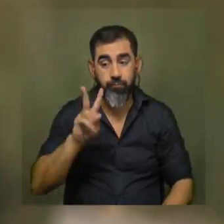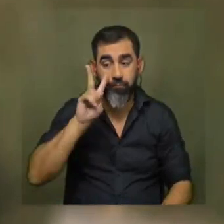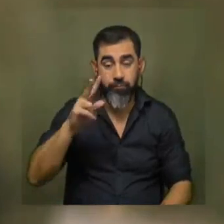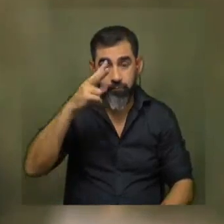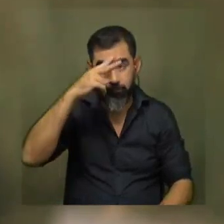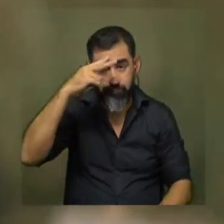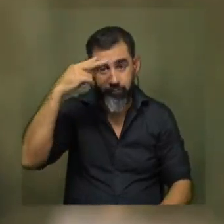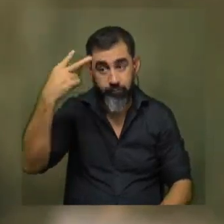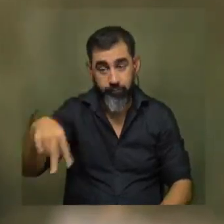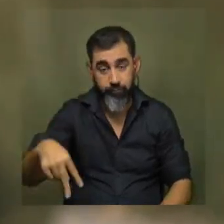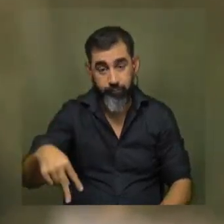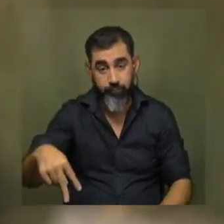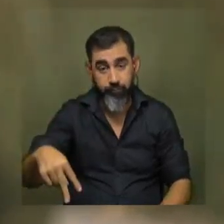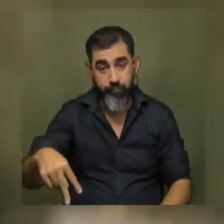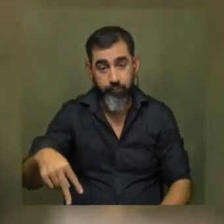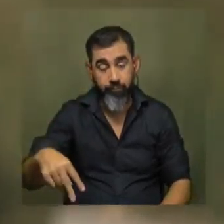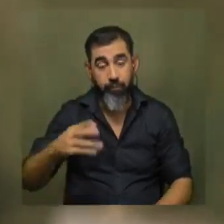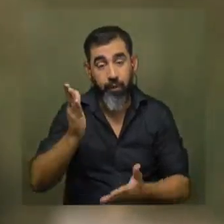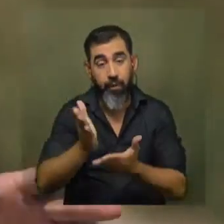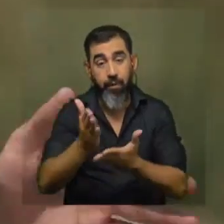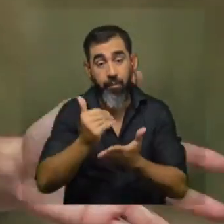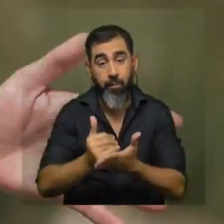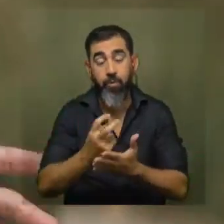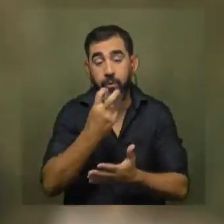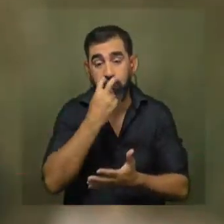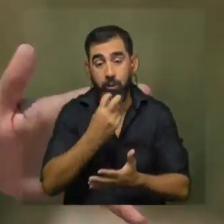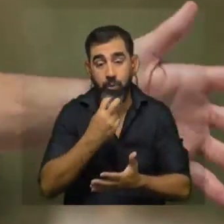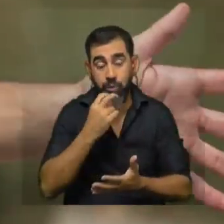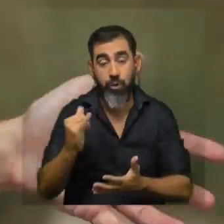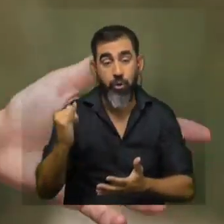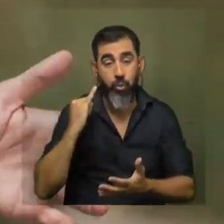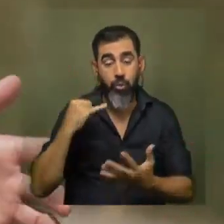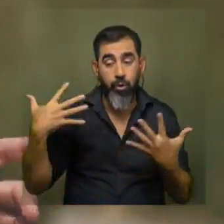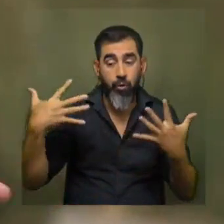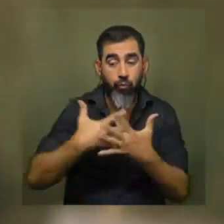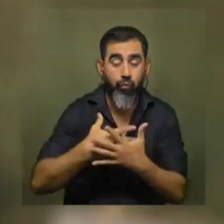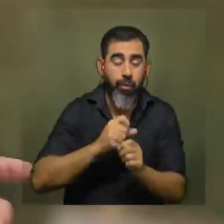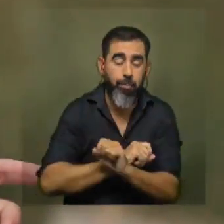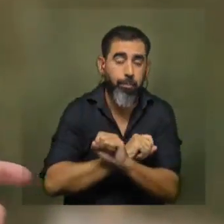verano los departamentos de San José y Colonia son los más afectados.